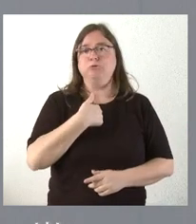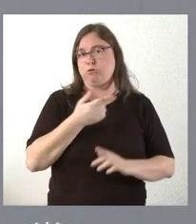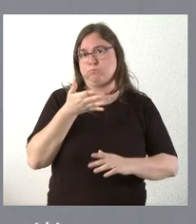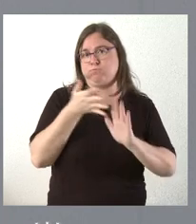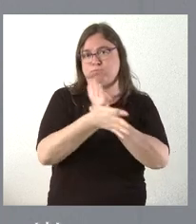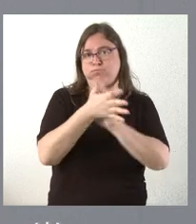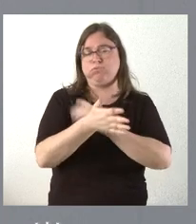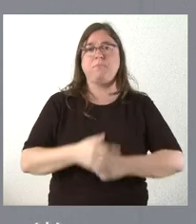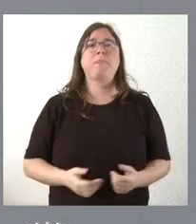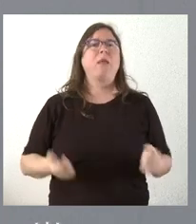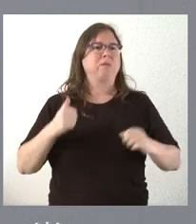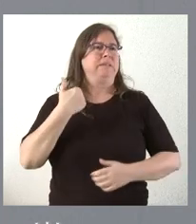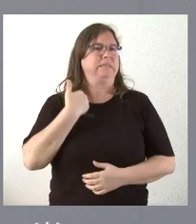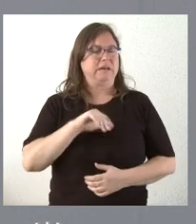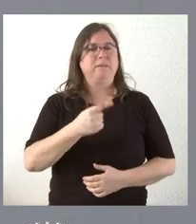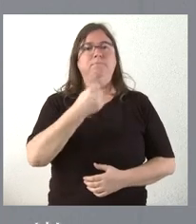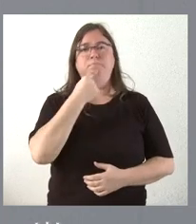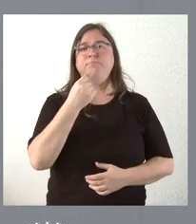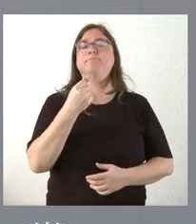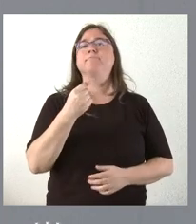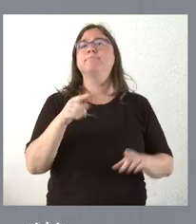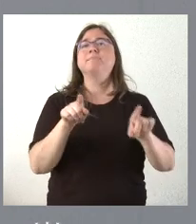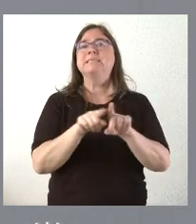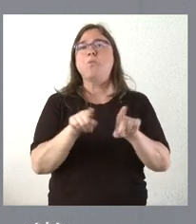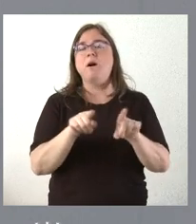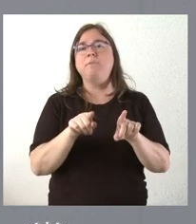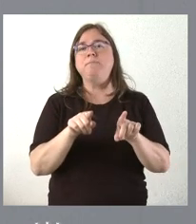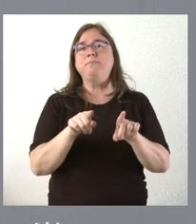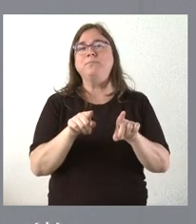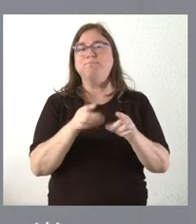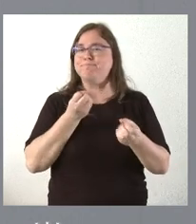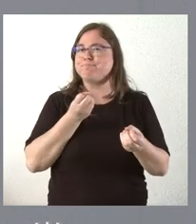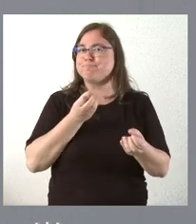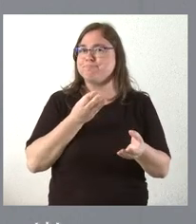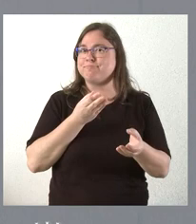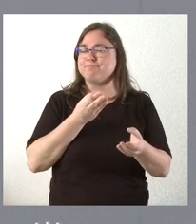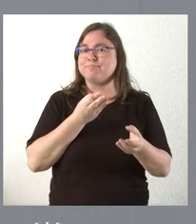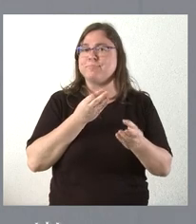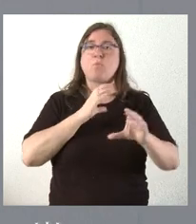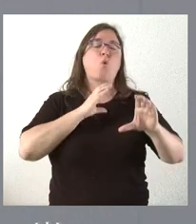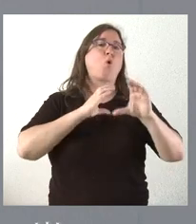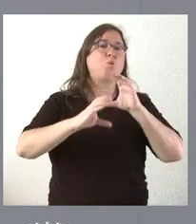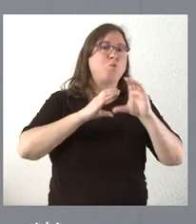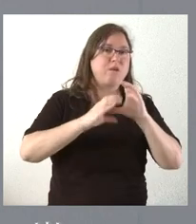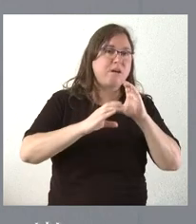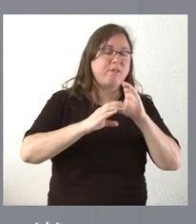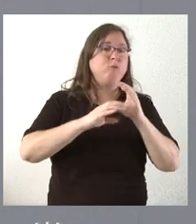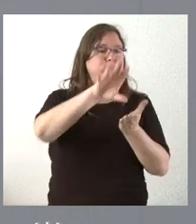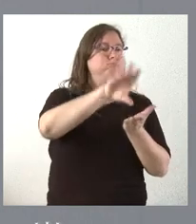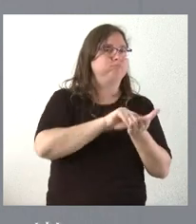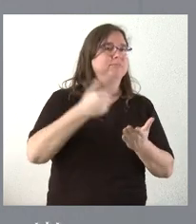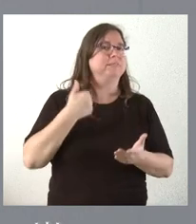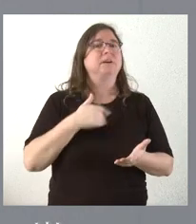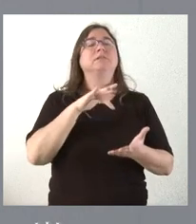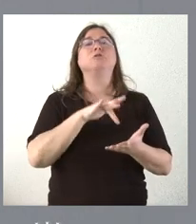se ha manifestado por parte de los medios de comunicación y lo han recogido, sí que